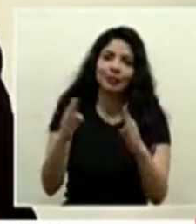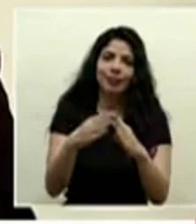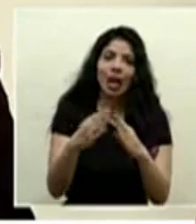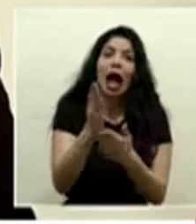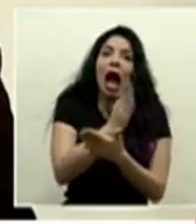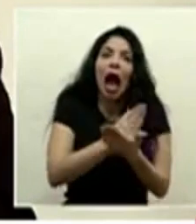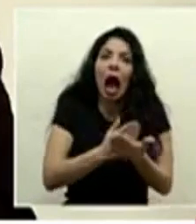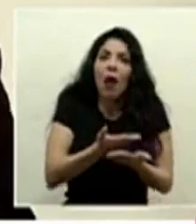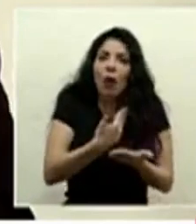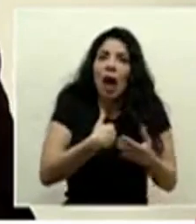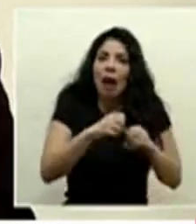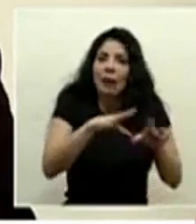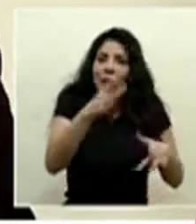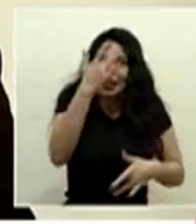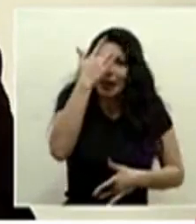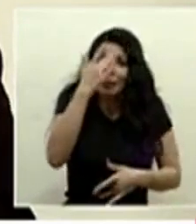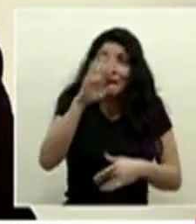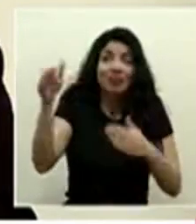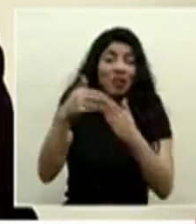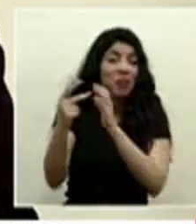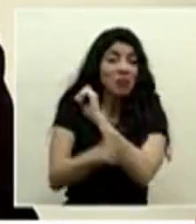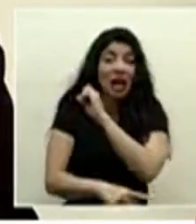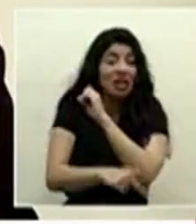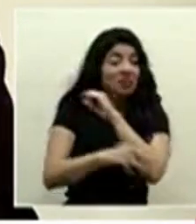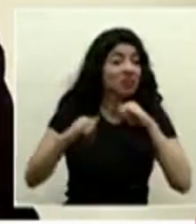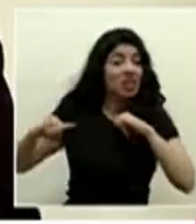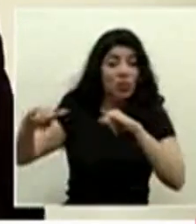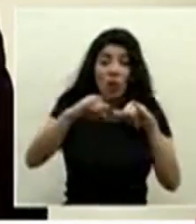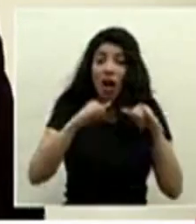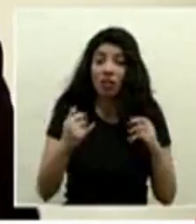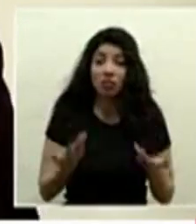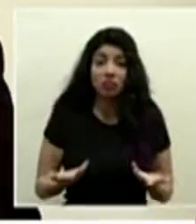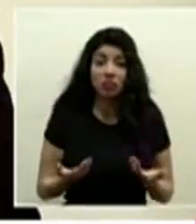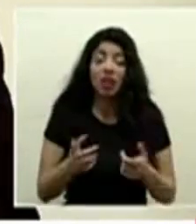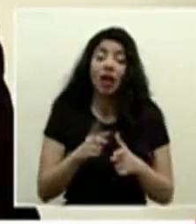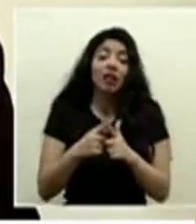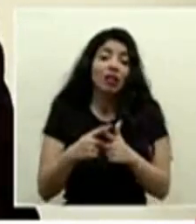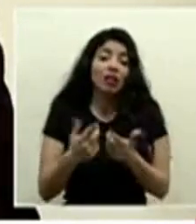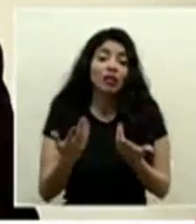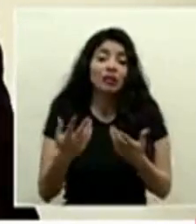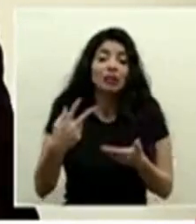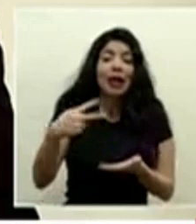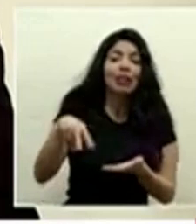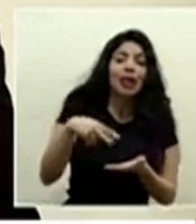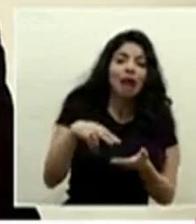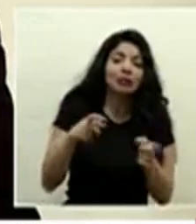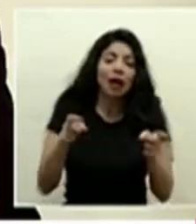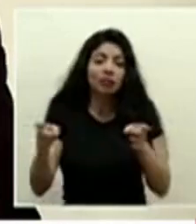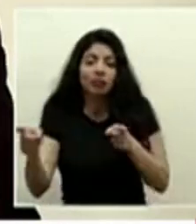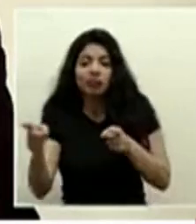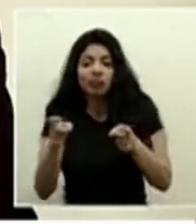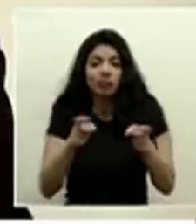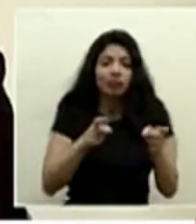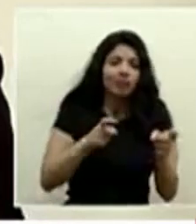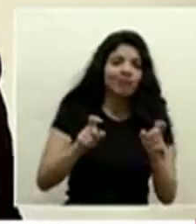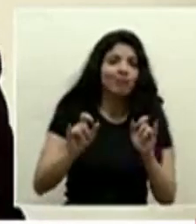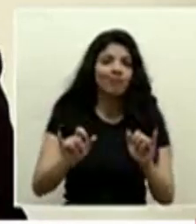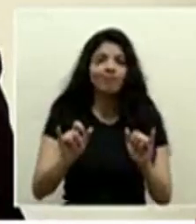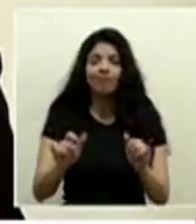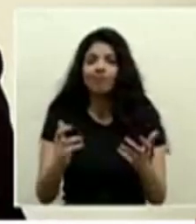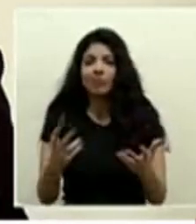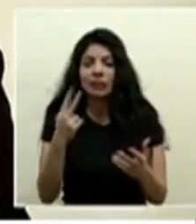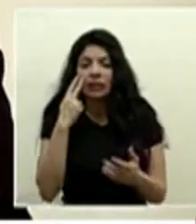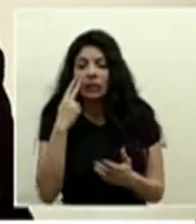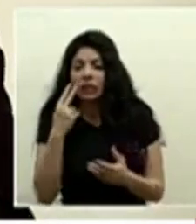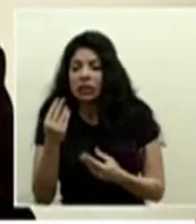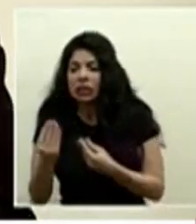medio de una pandemia y así lo estamos viendo en todos los países así que es parte de la danza lo que hablamos de justamente ver